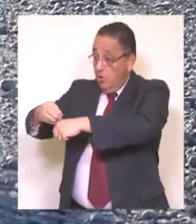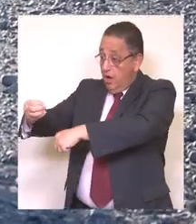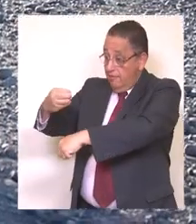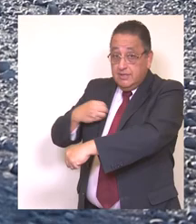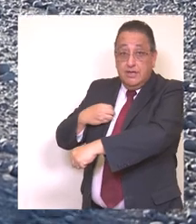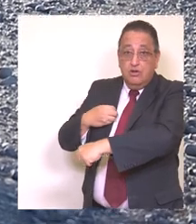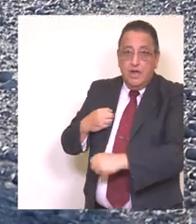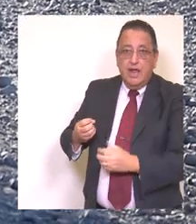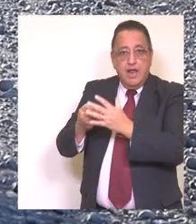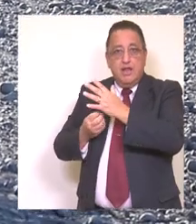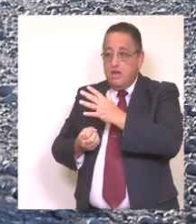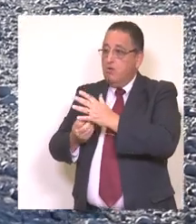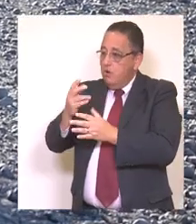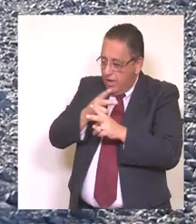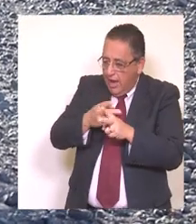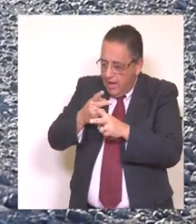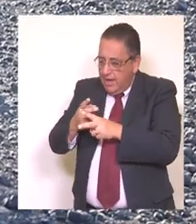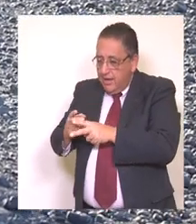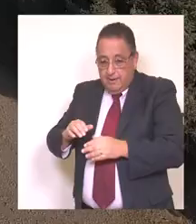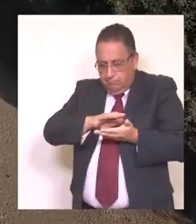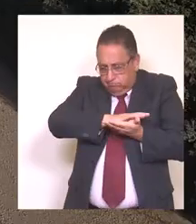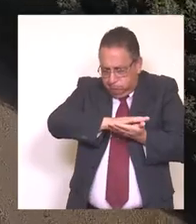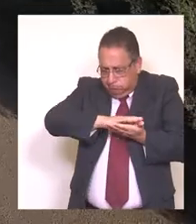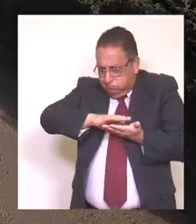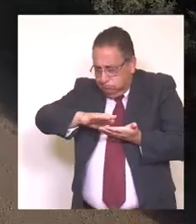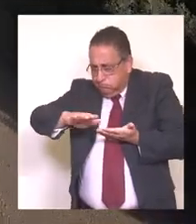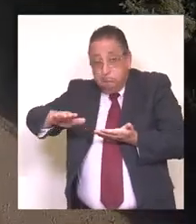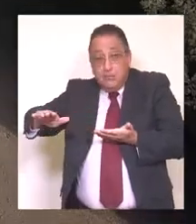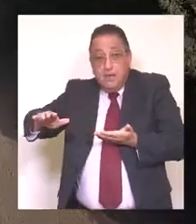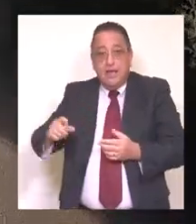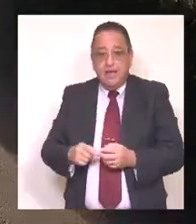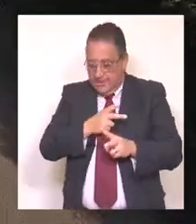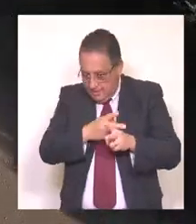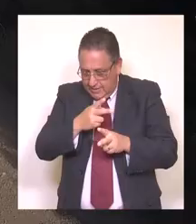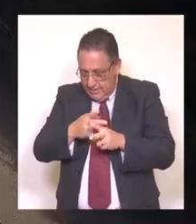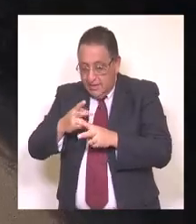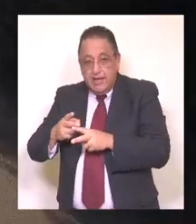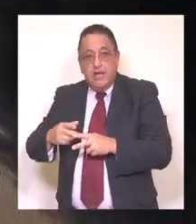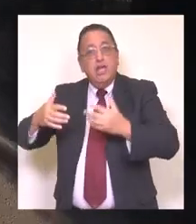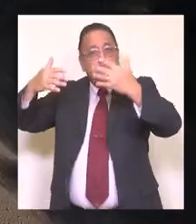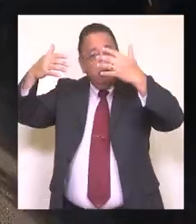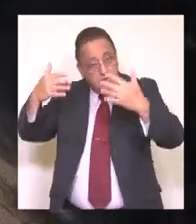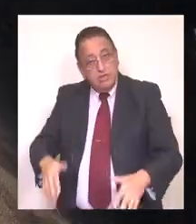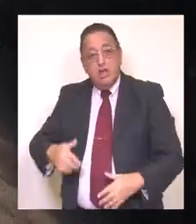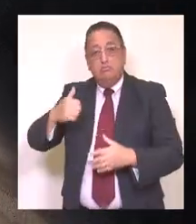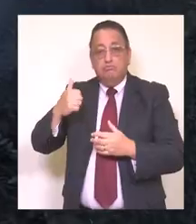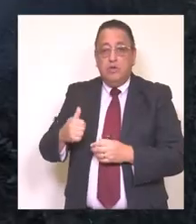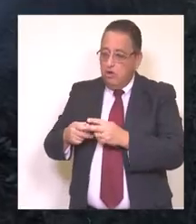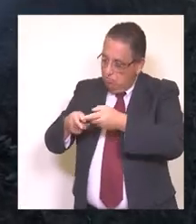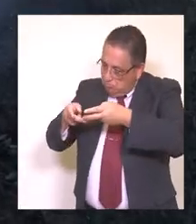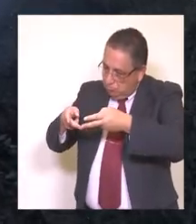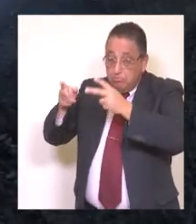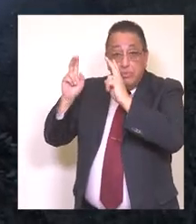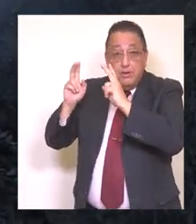noticia que el proyecto que habíamos postulado para pavimentar este acceso de la comuna estaba aprobado y